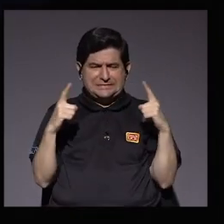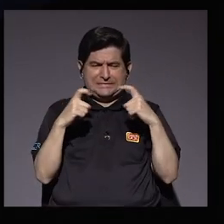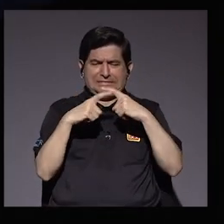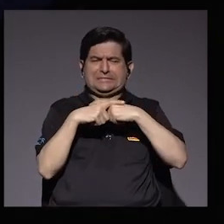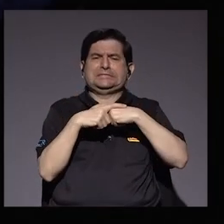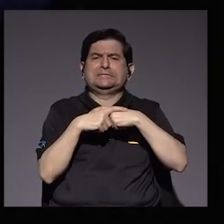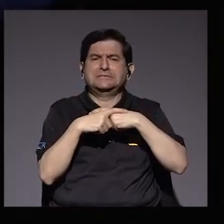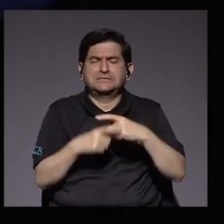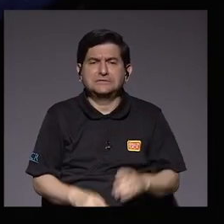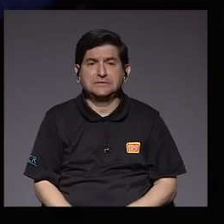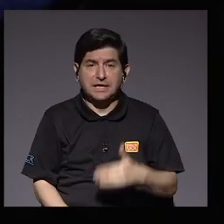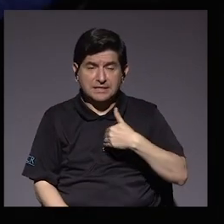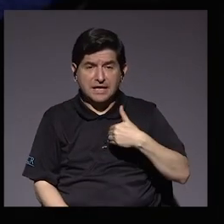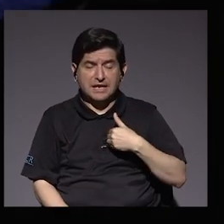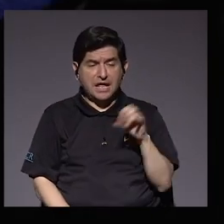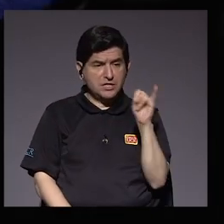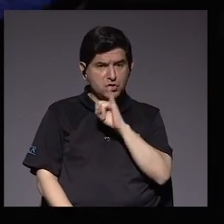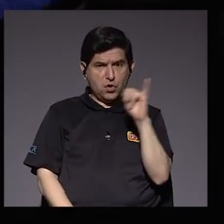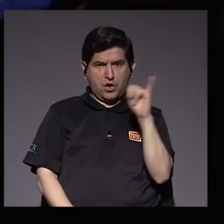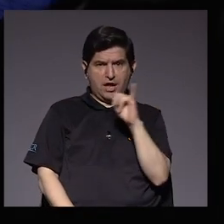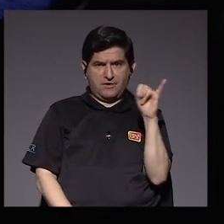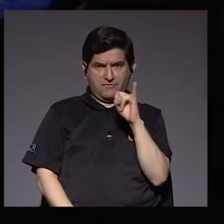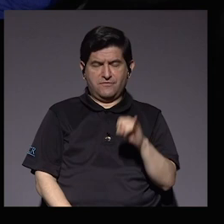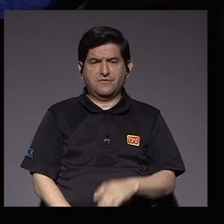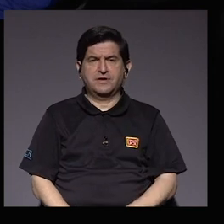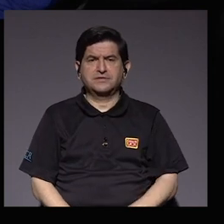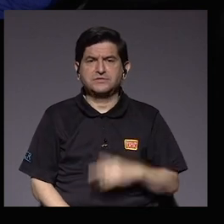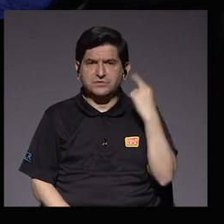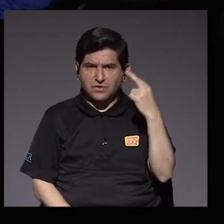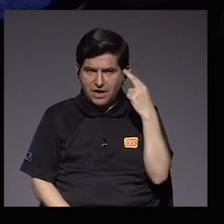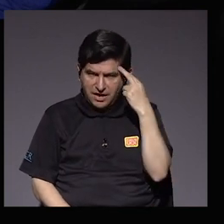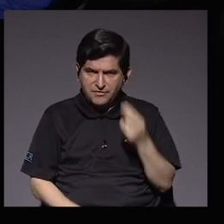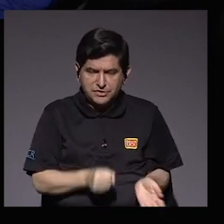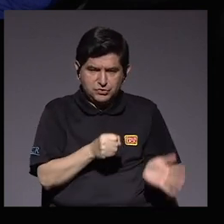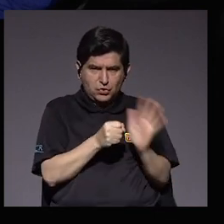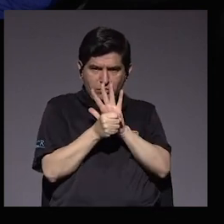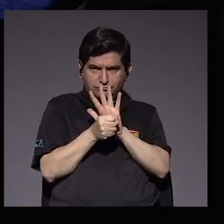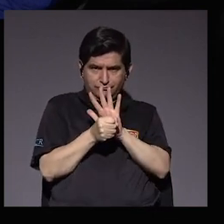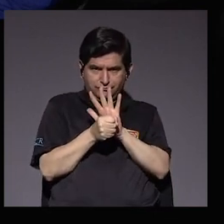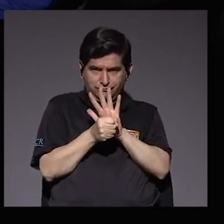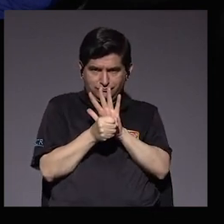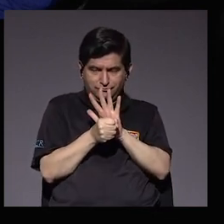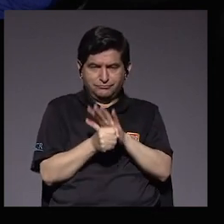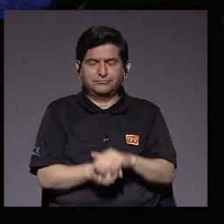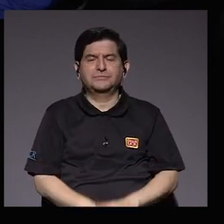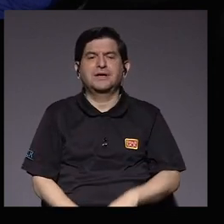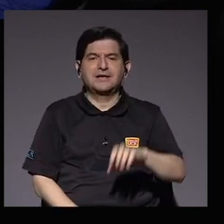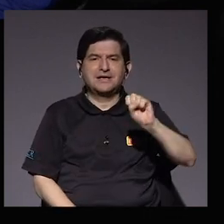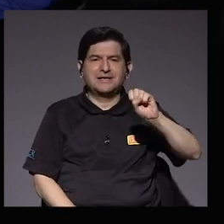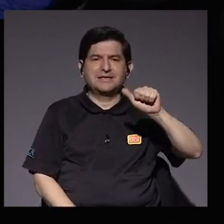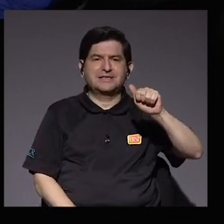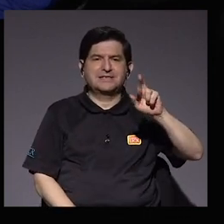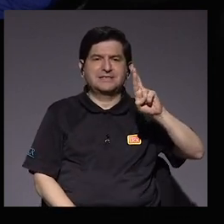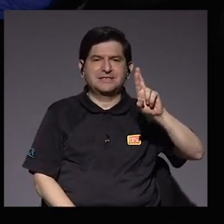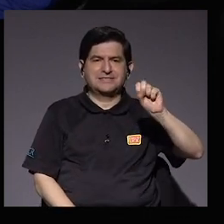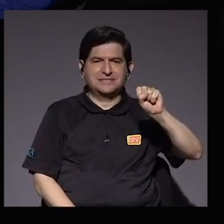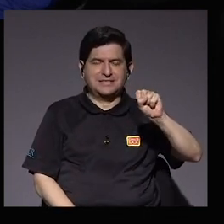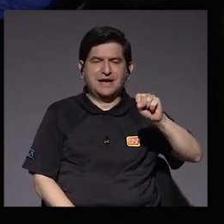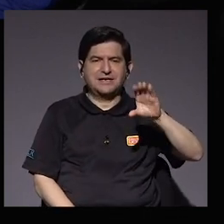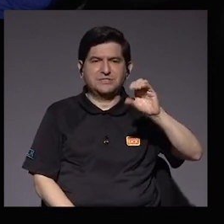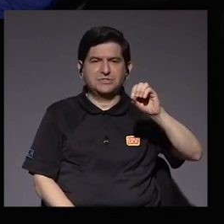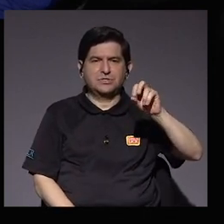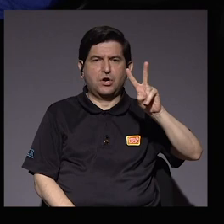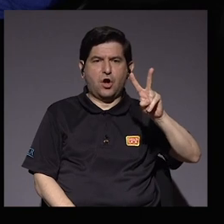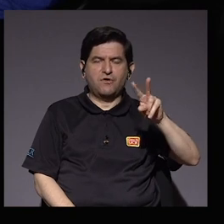teniendo la infección por el SARS-CoV-2, por el coronavirus